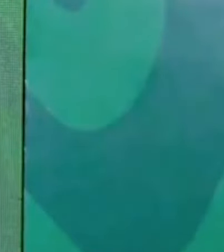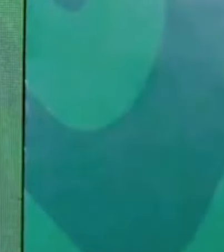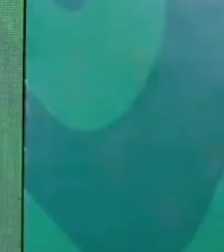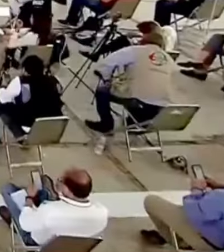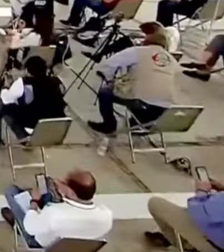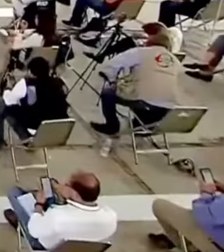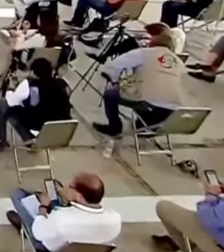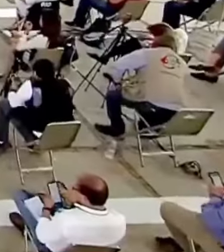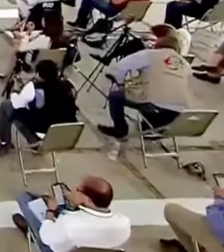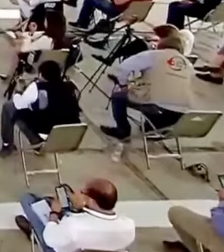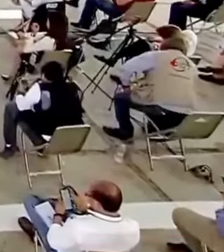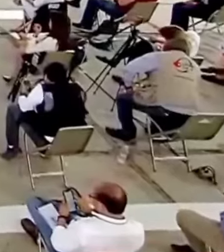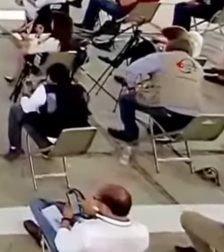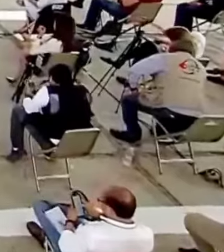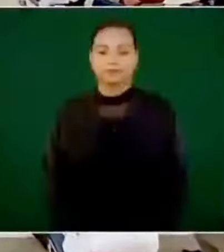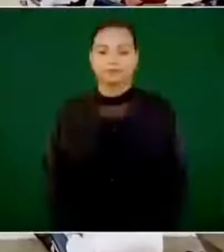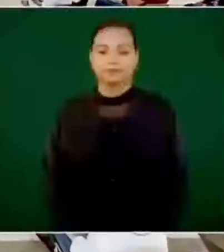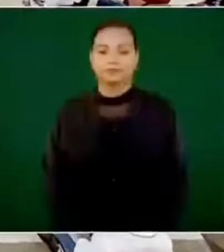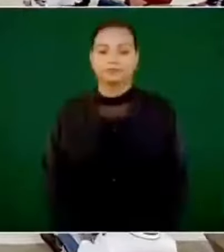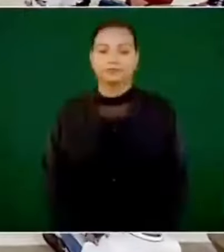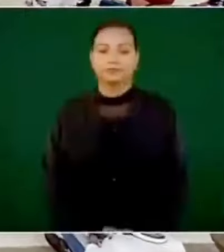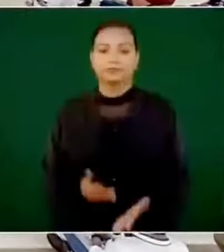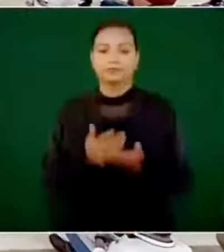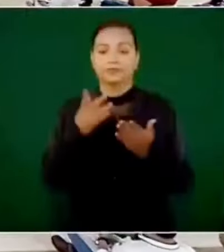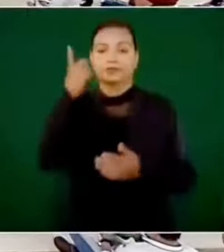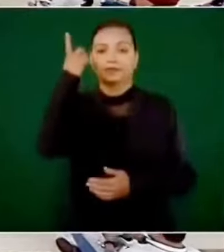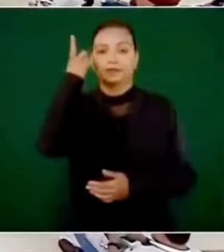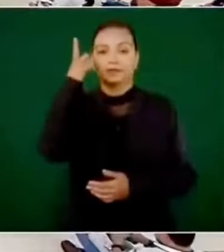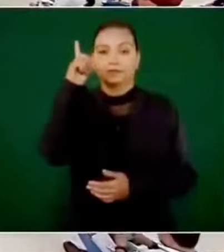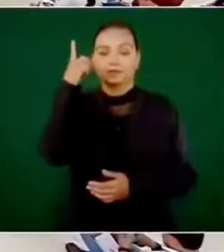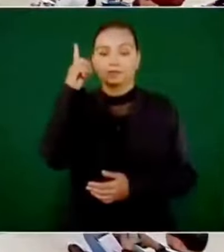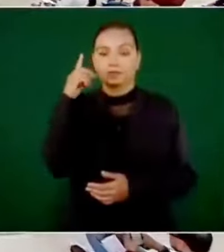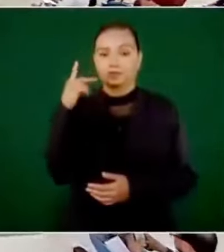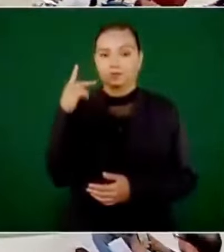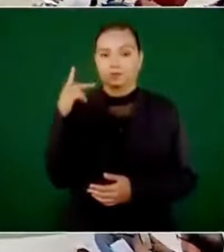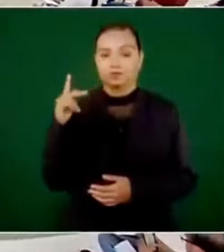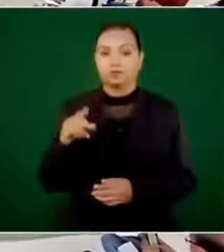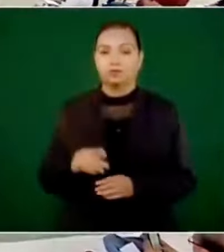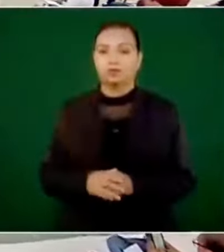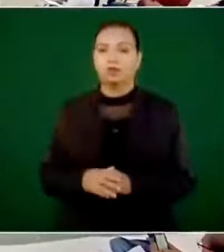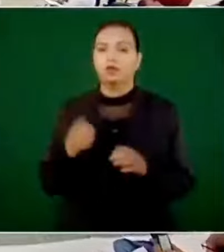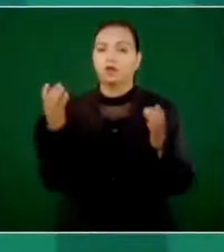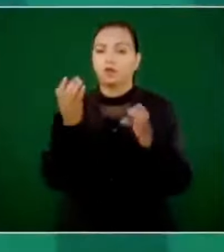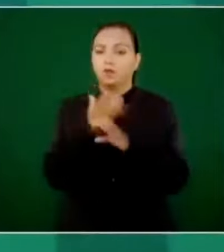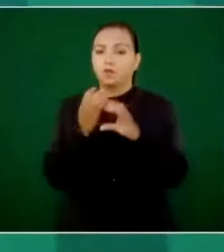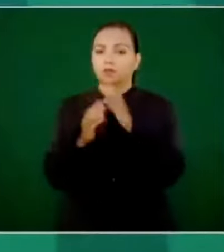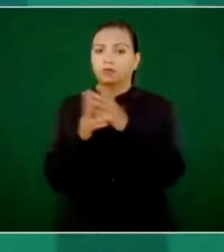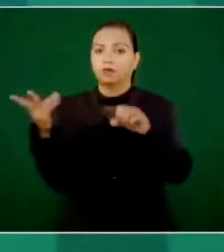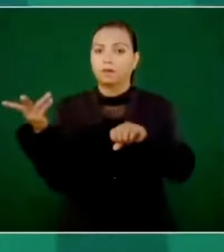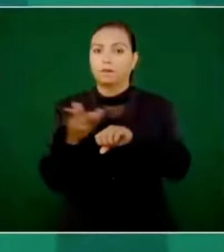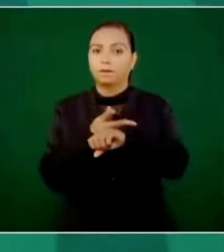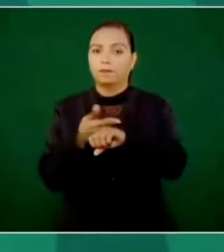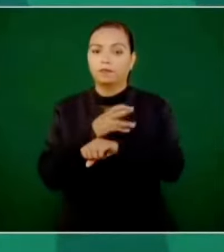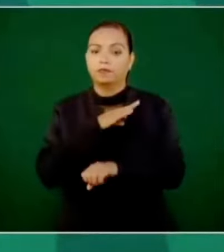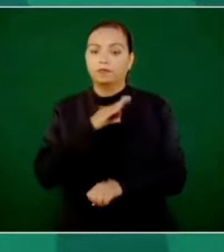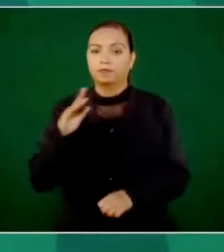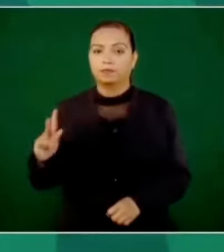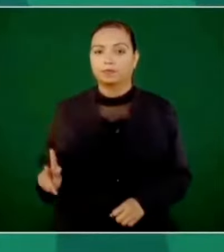y era dueña en los hechos del poder público.